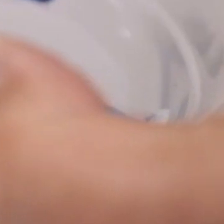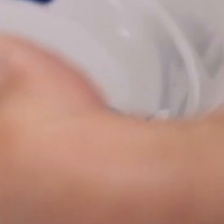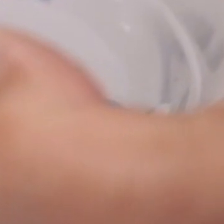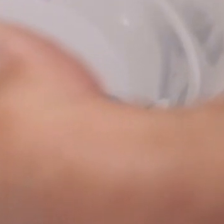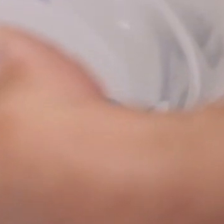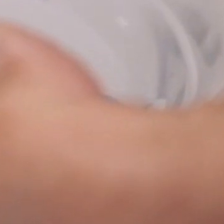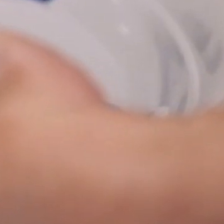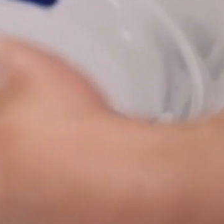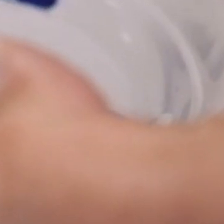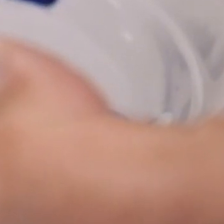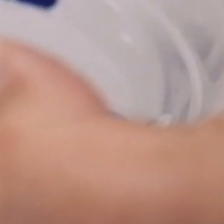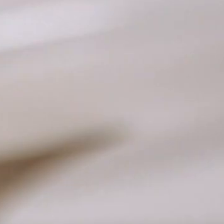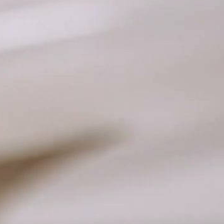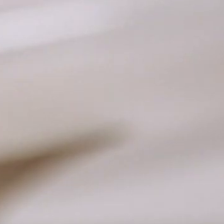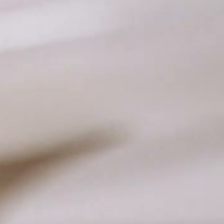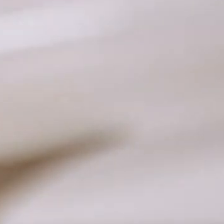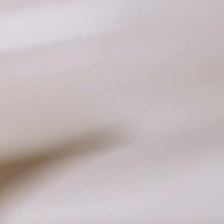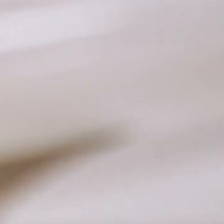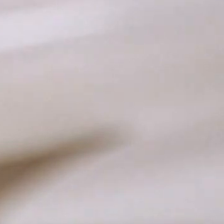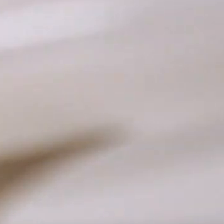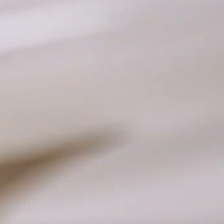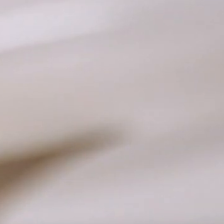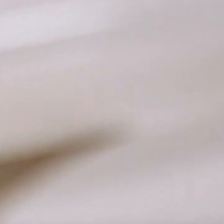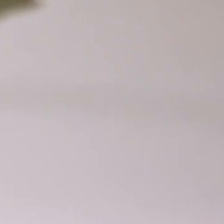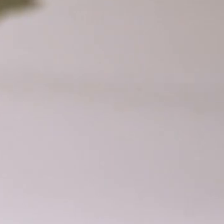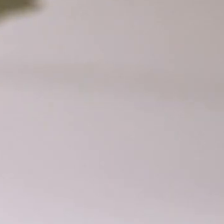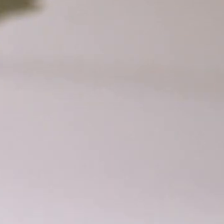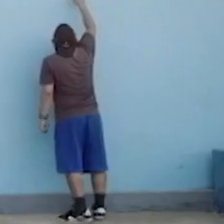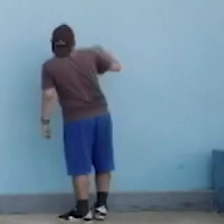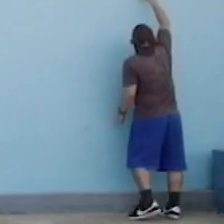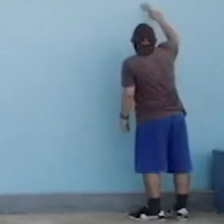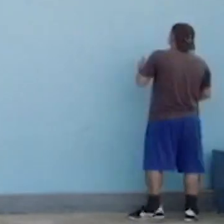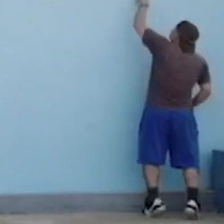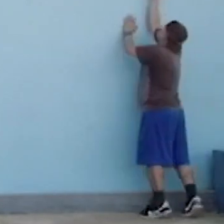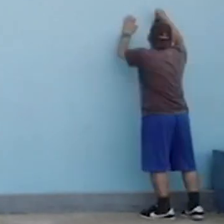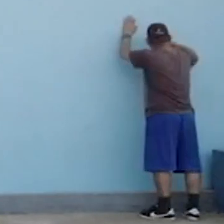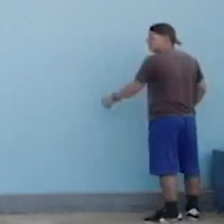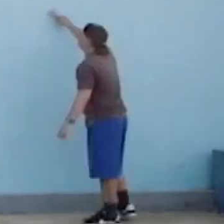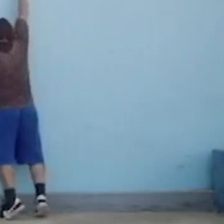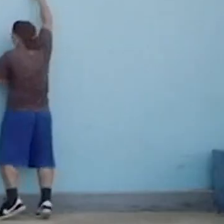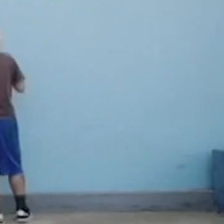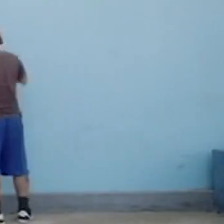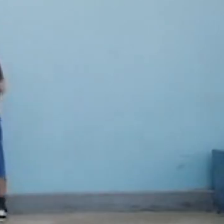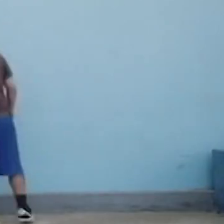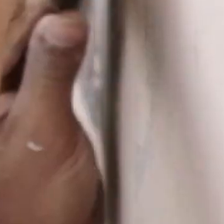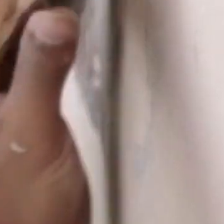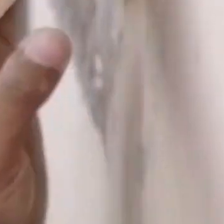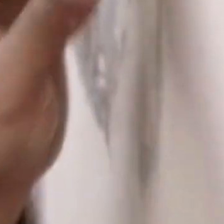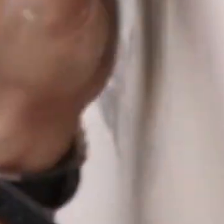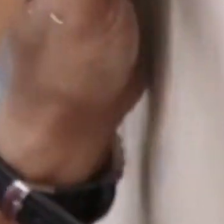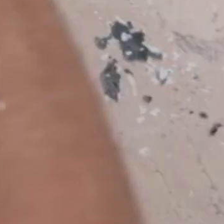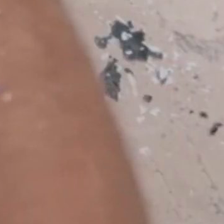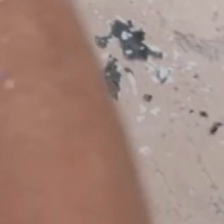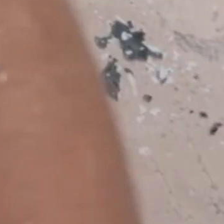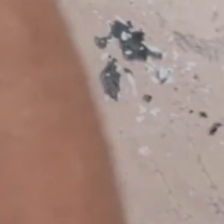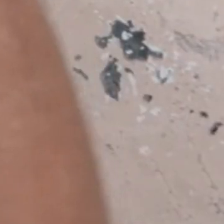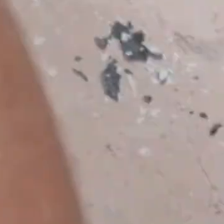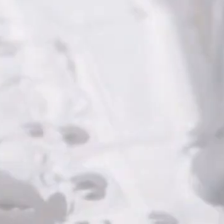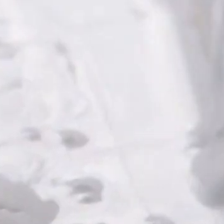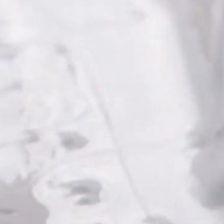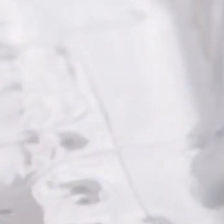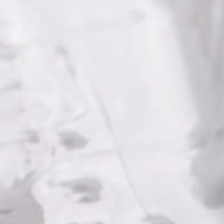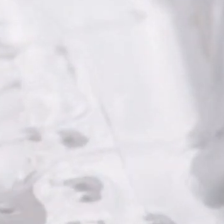trabajo del moral es un trabajo colectivo. Entonces vamos a tratar de integrar todo lo que cada uno quiera aportar.